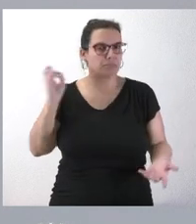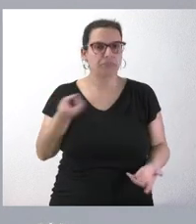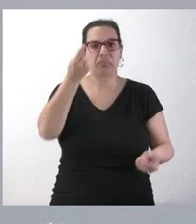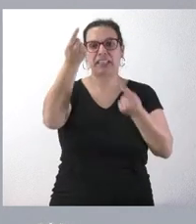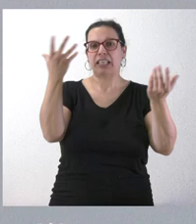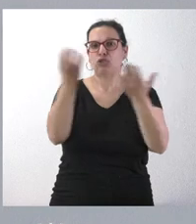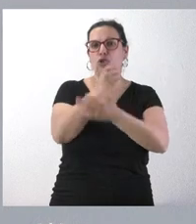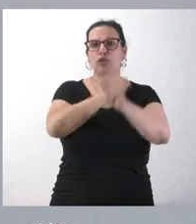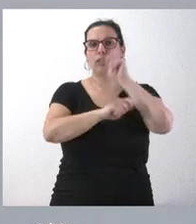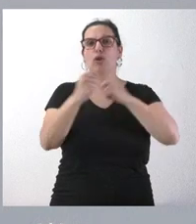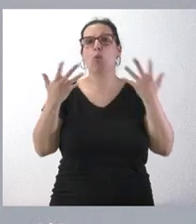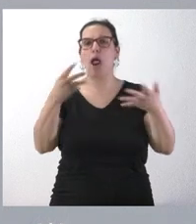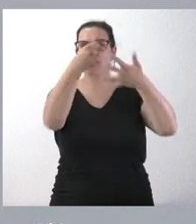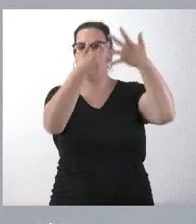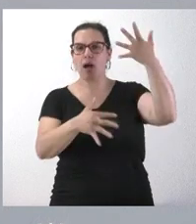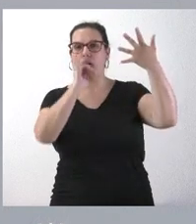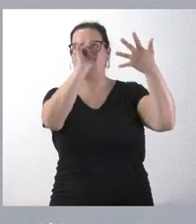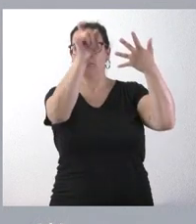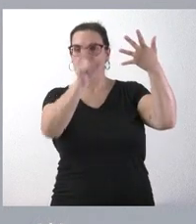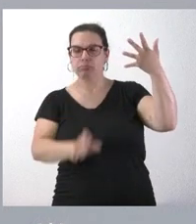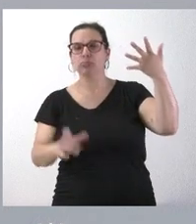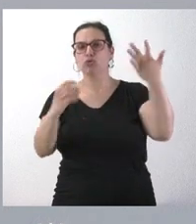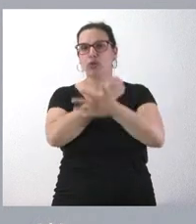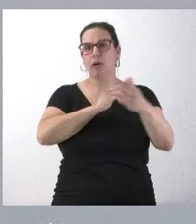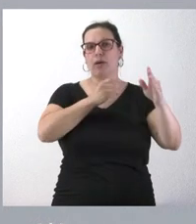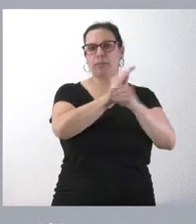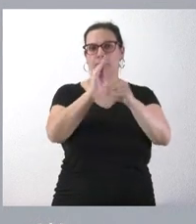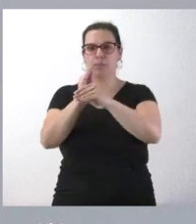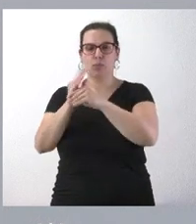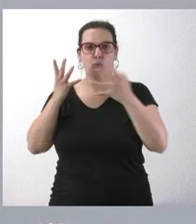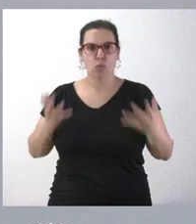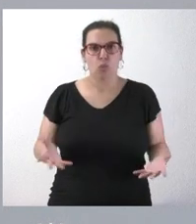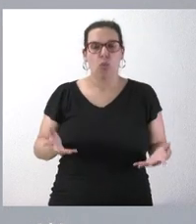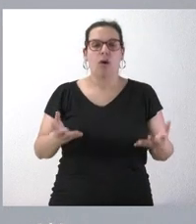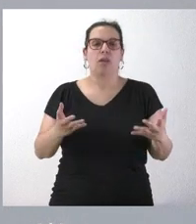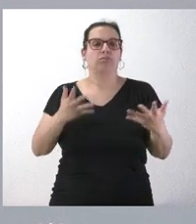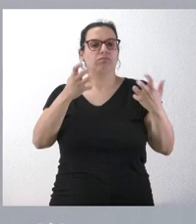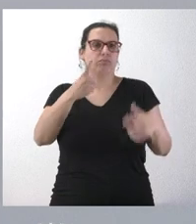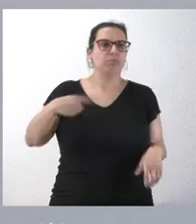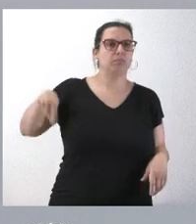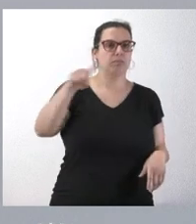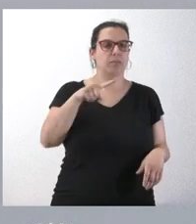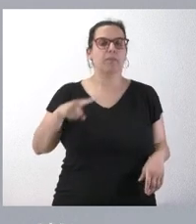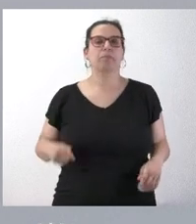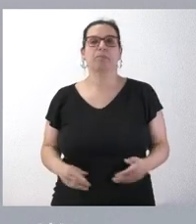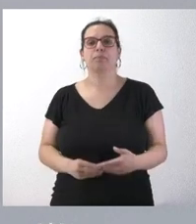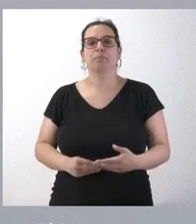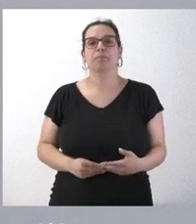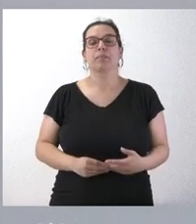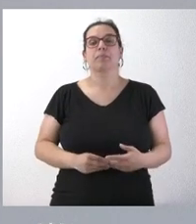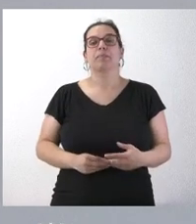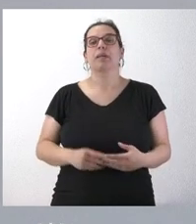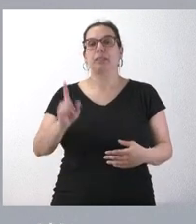cuáles son las asociaciones que se benefician de estas inversiones, de estas subvenciones y el importe